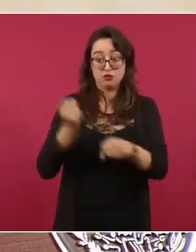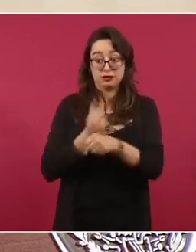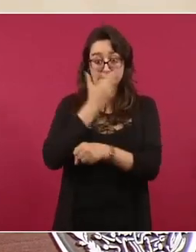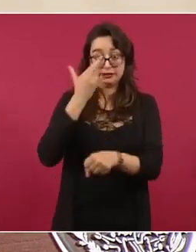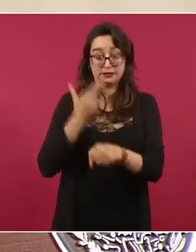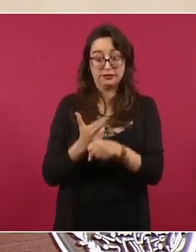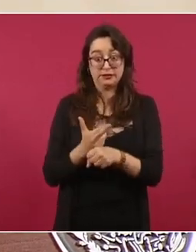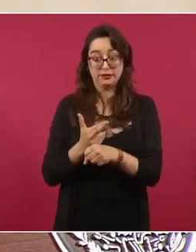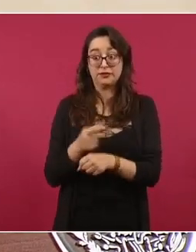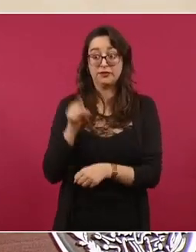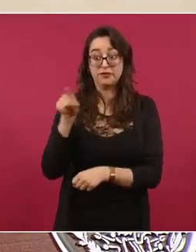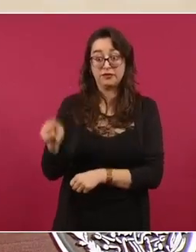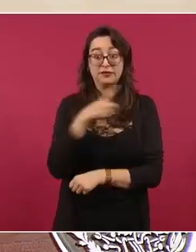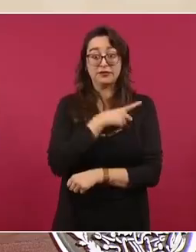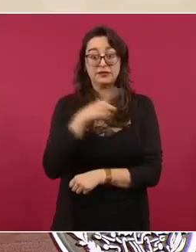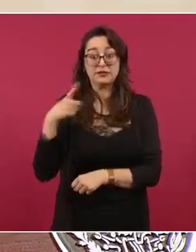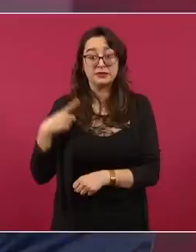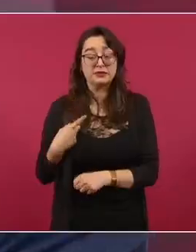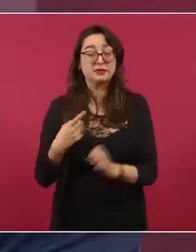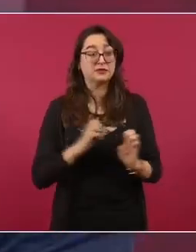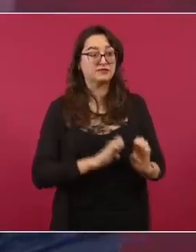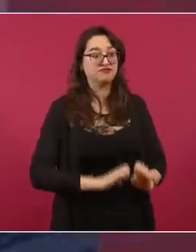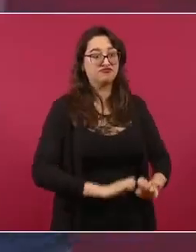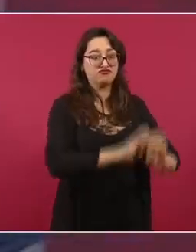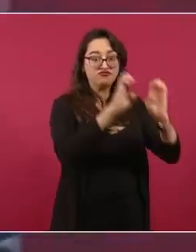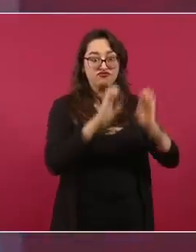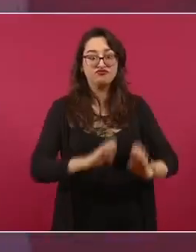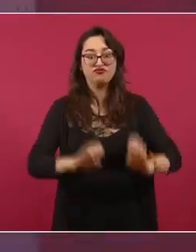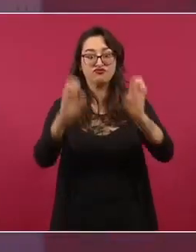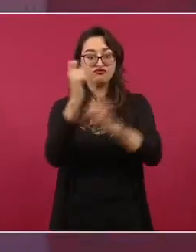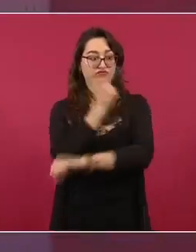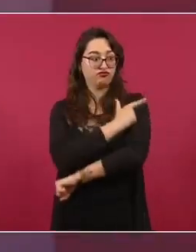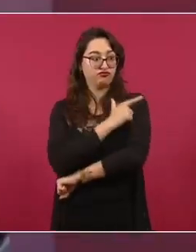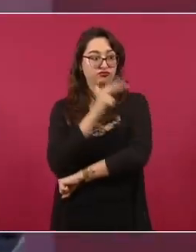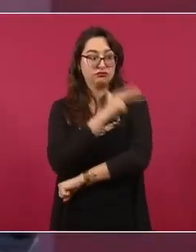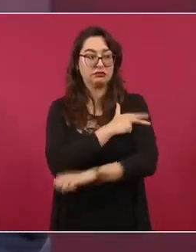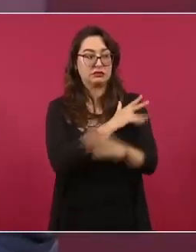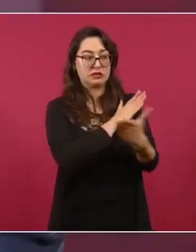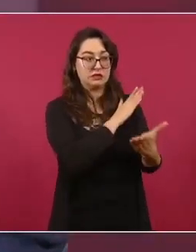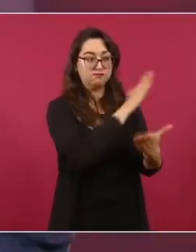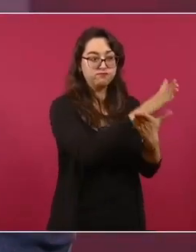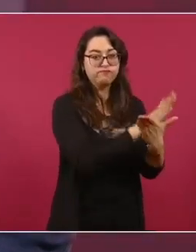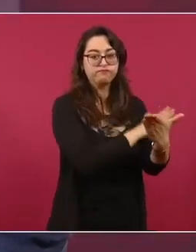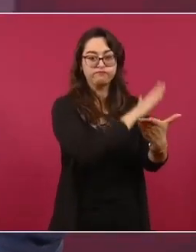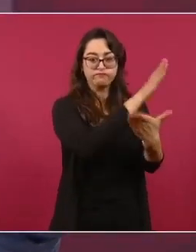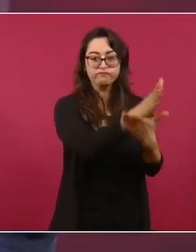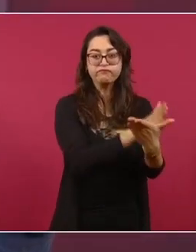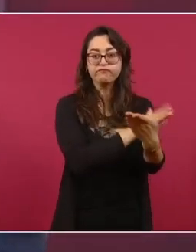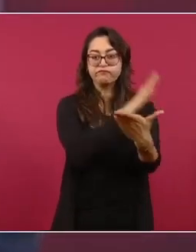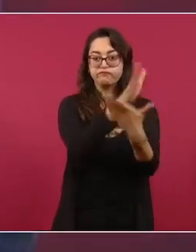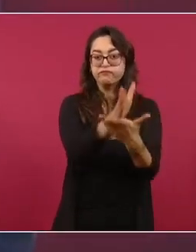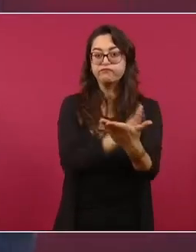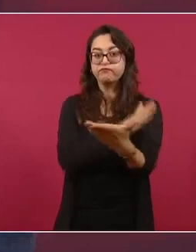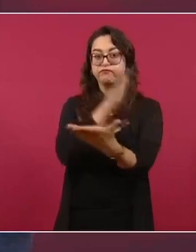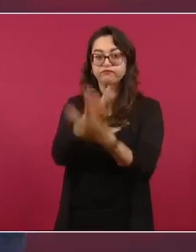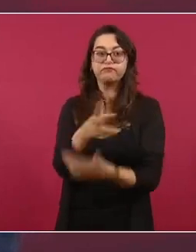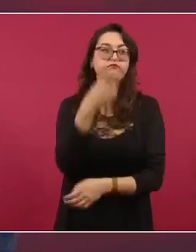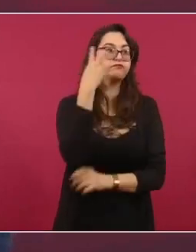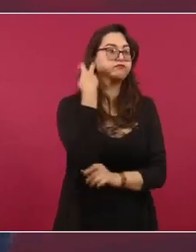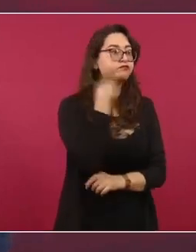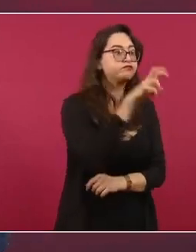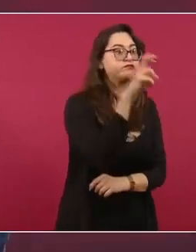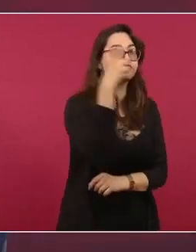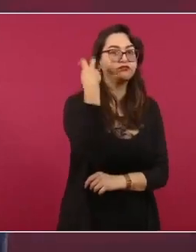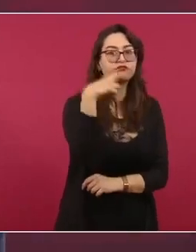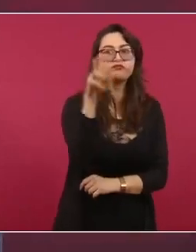por todas las instalaciones y cuarteles de esta corporación